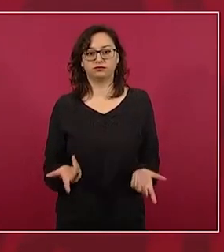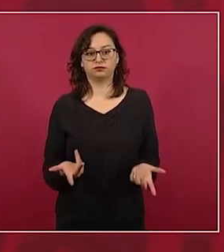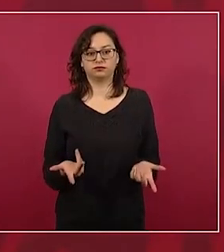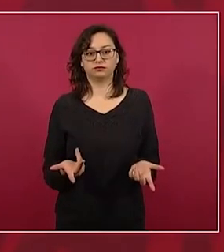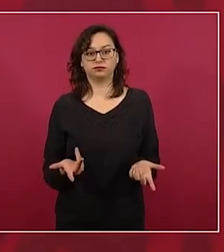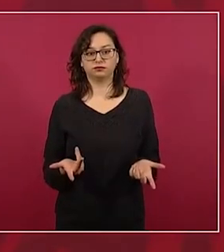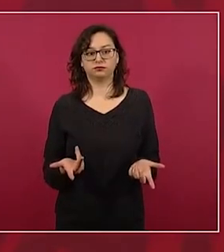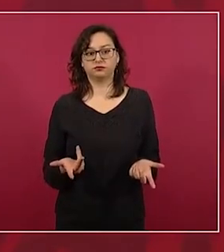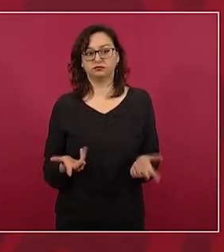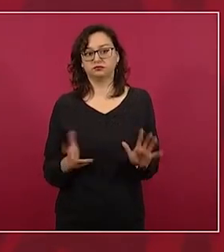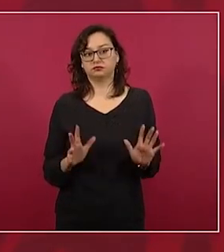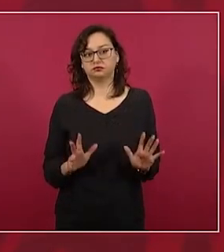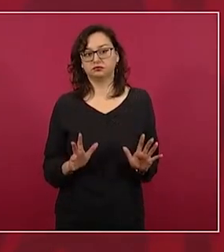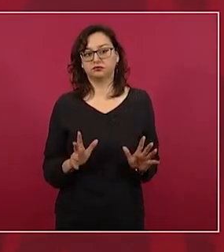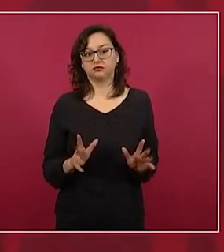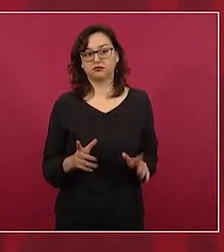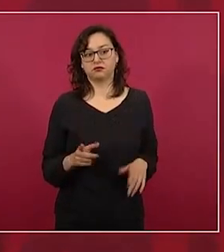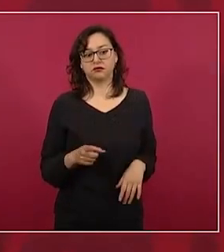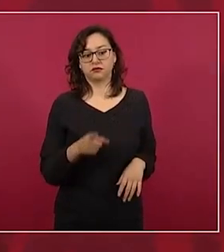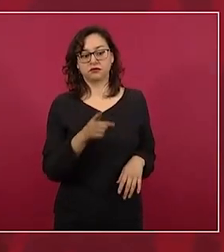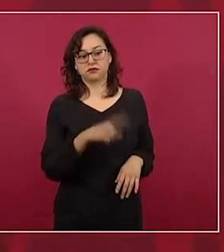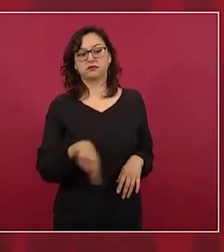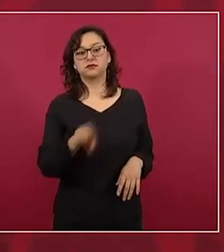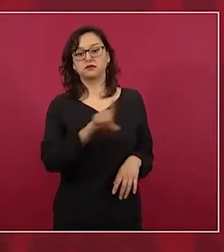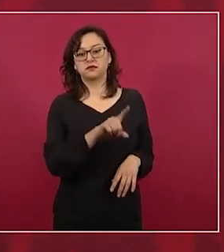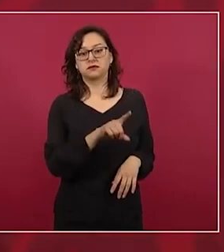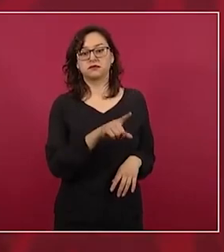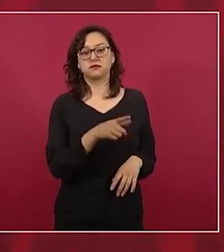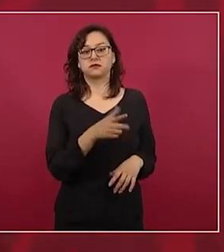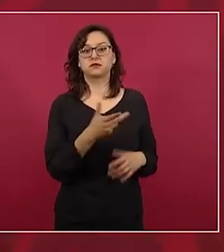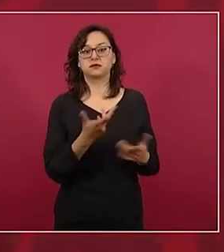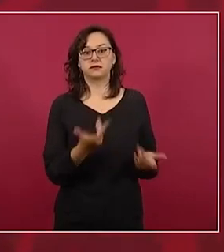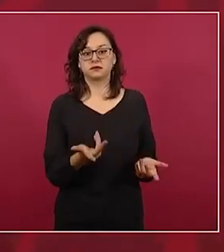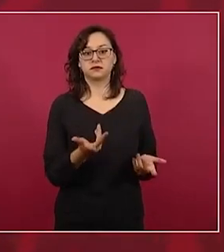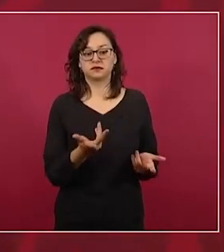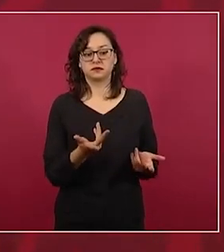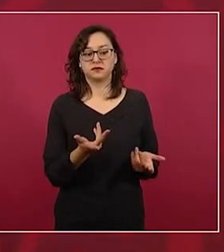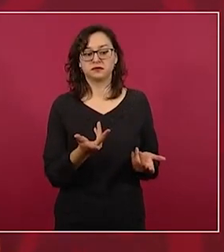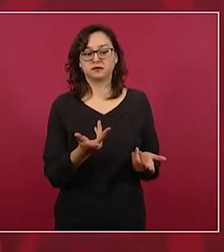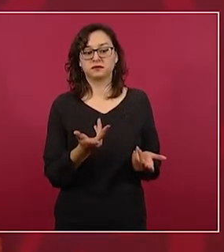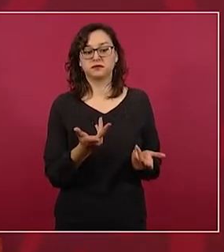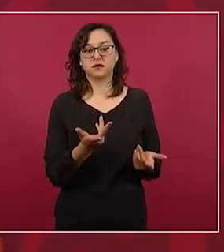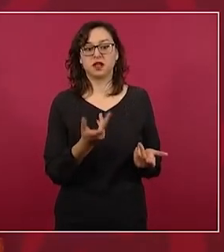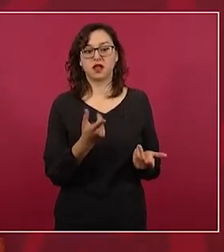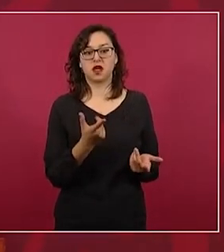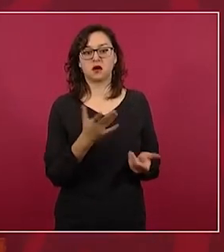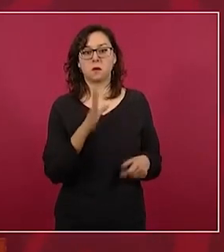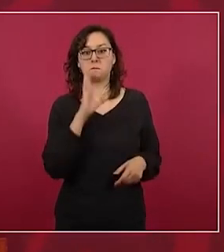del crimen, síguele la pista al dinero,